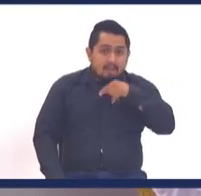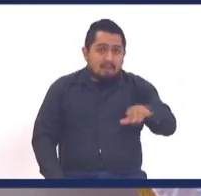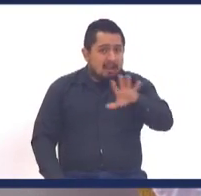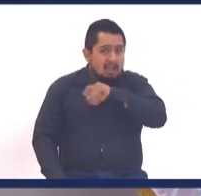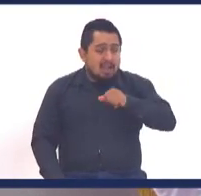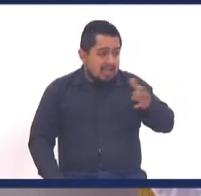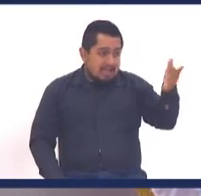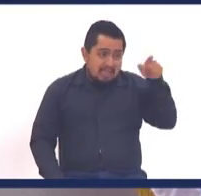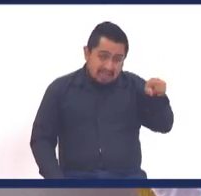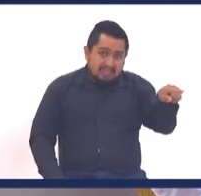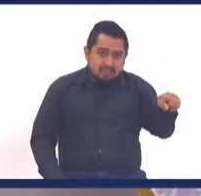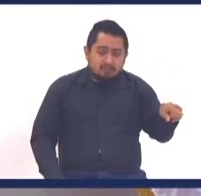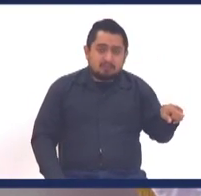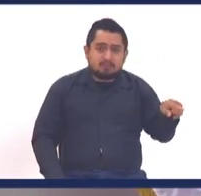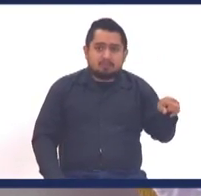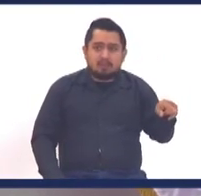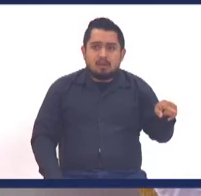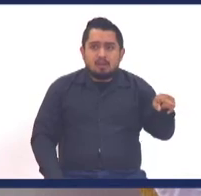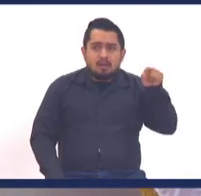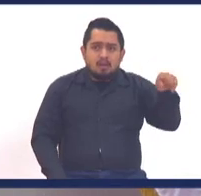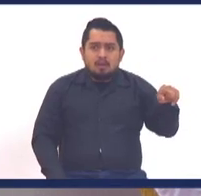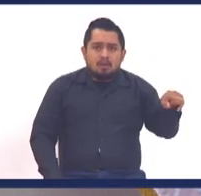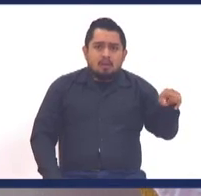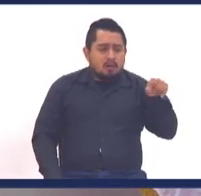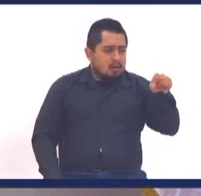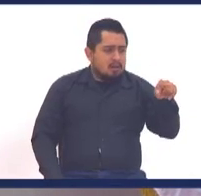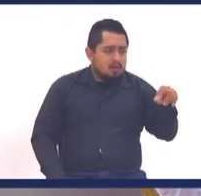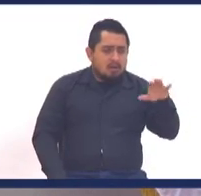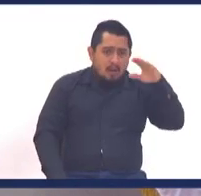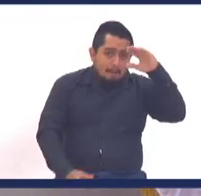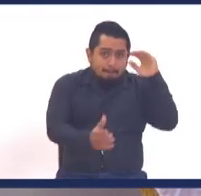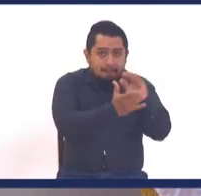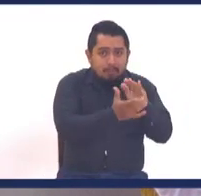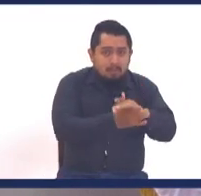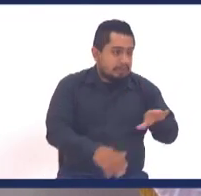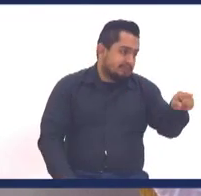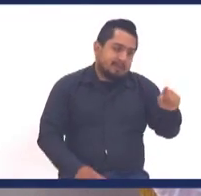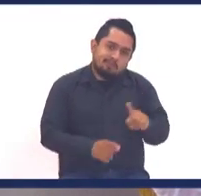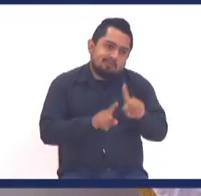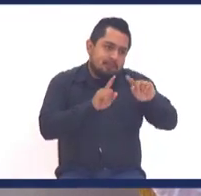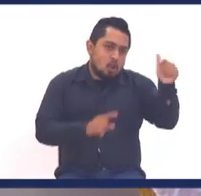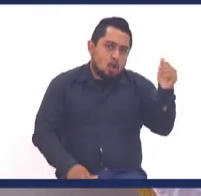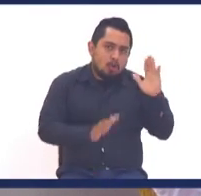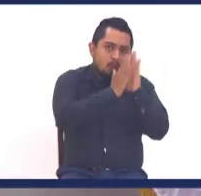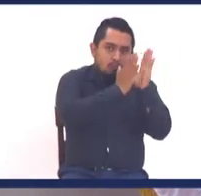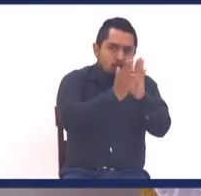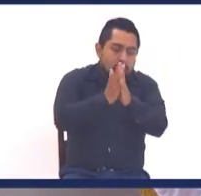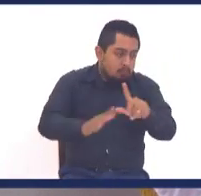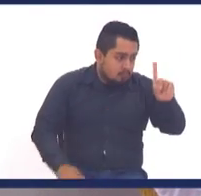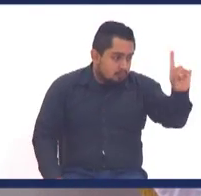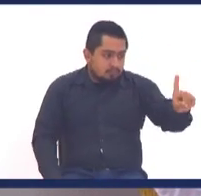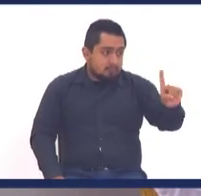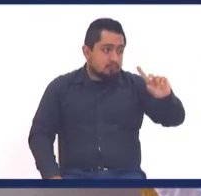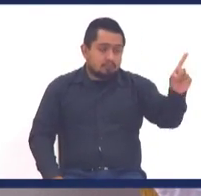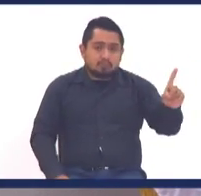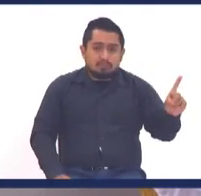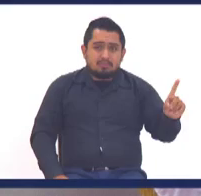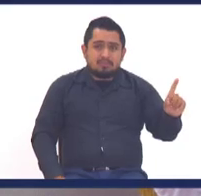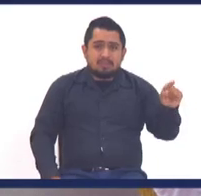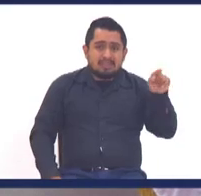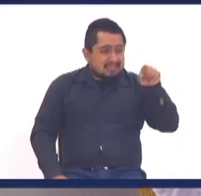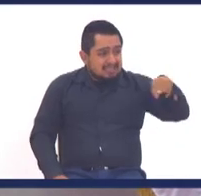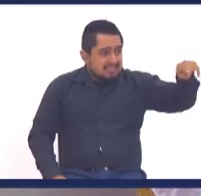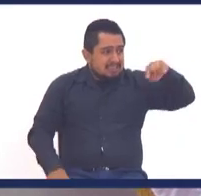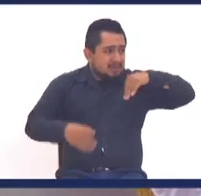años, pero la niña decidió casarse con alguien de otra religión, y de repente cuando ya la religión les había